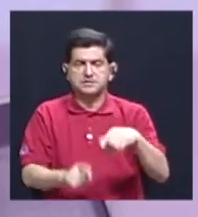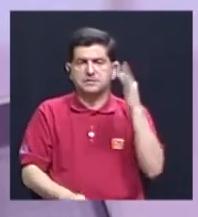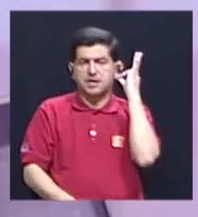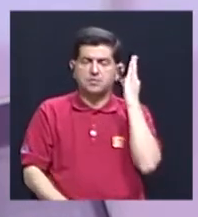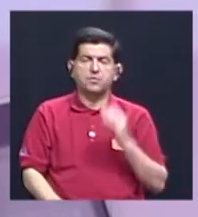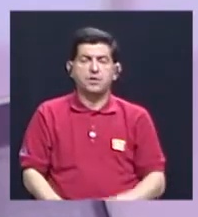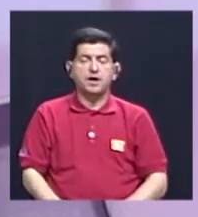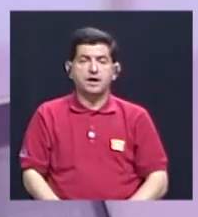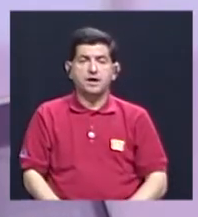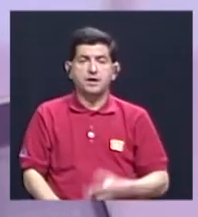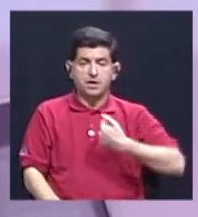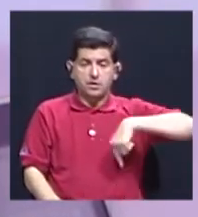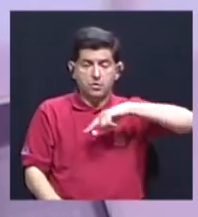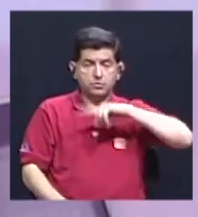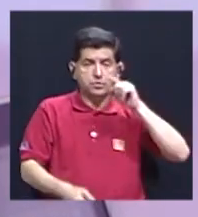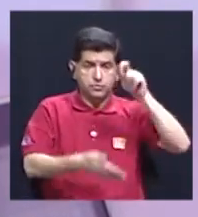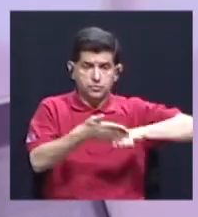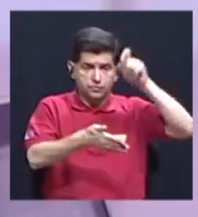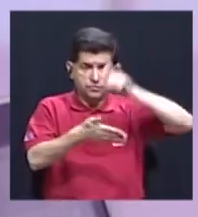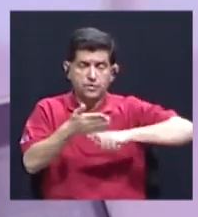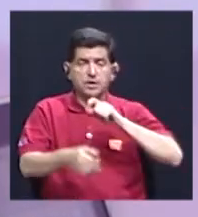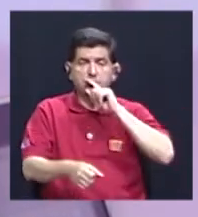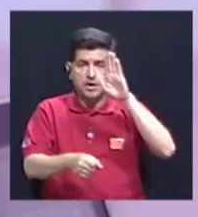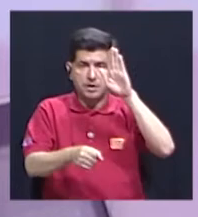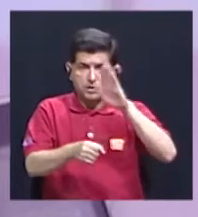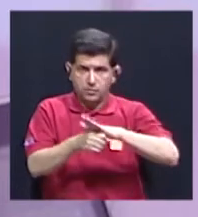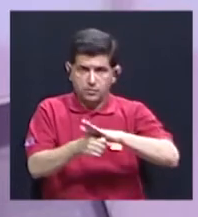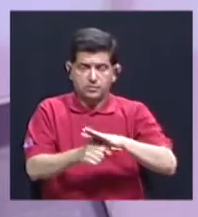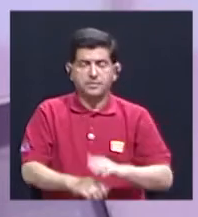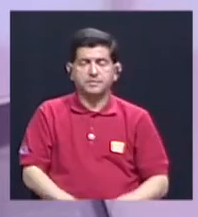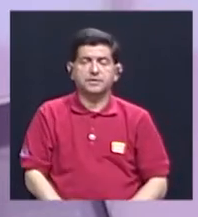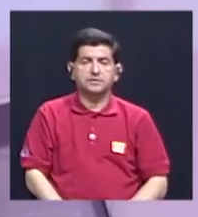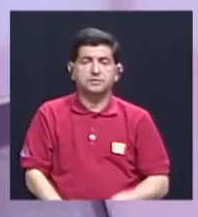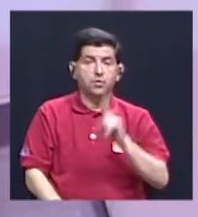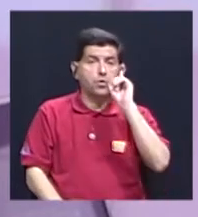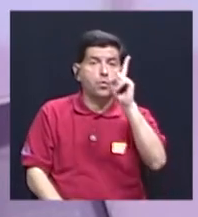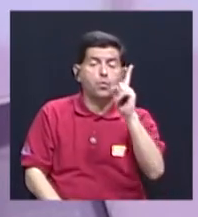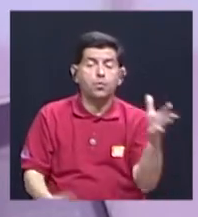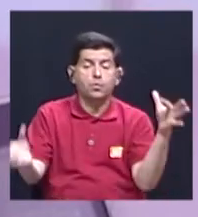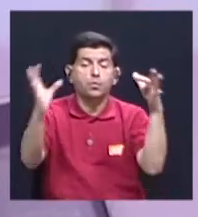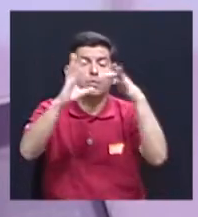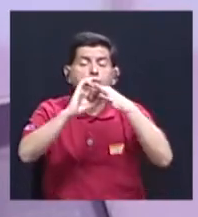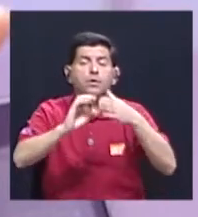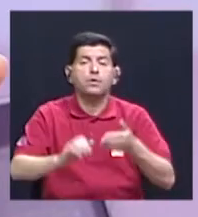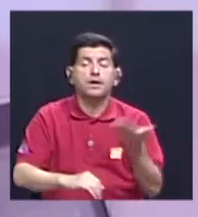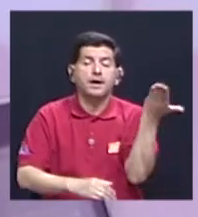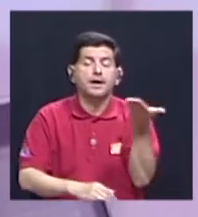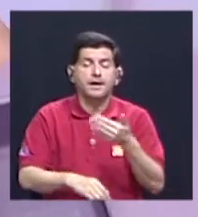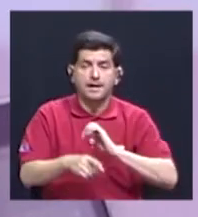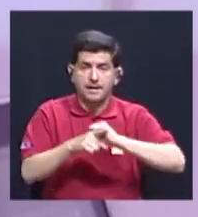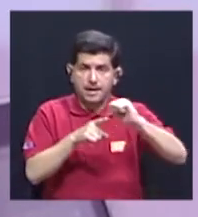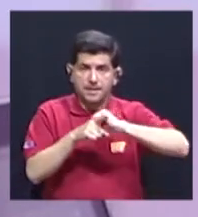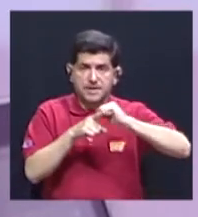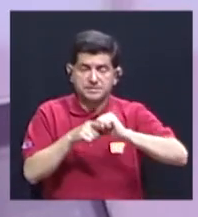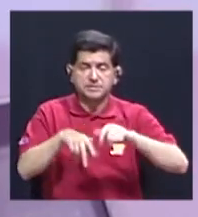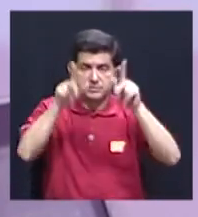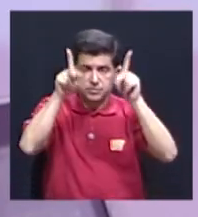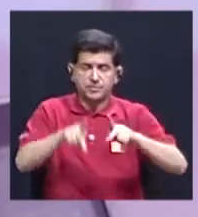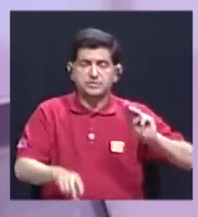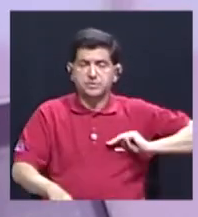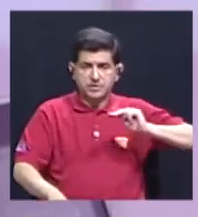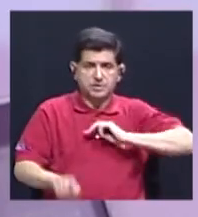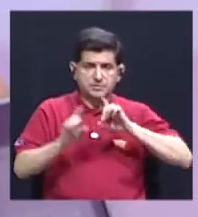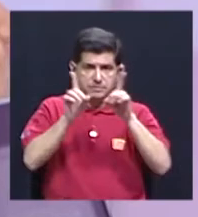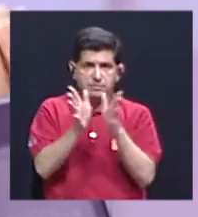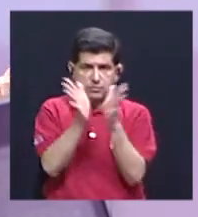suscribimos una serie de compromisos, y uno de ellos tiene que ver con la capacitación del personal del MEP